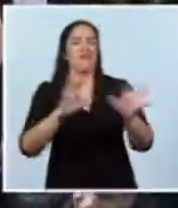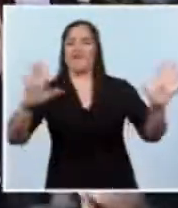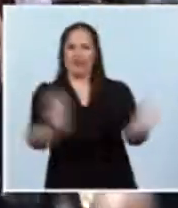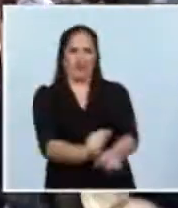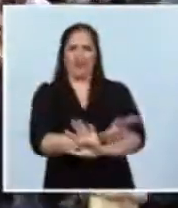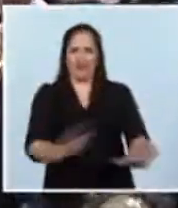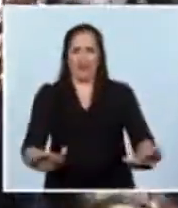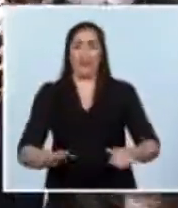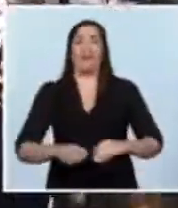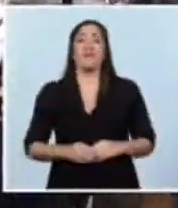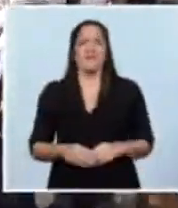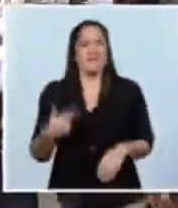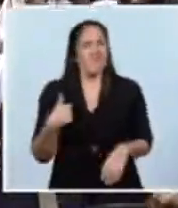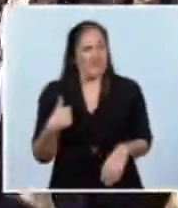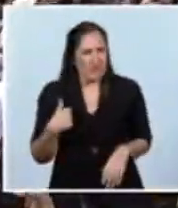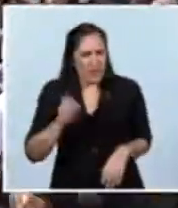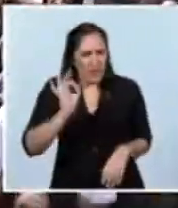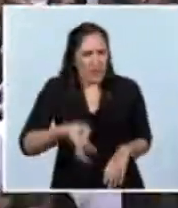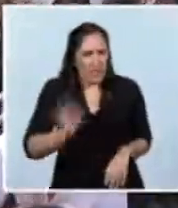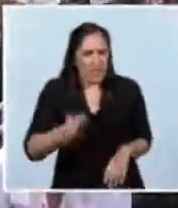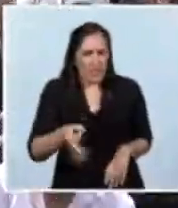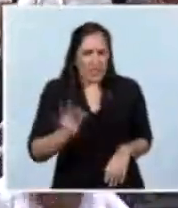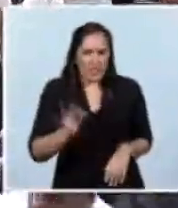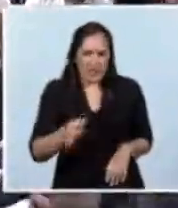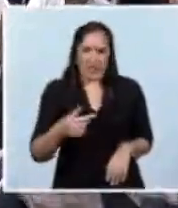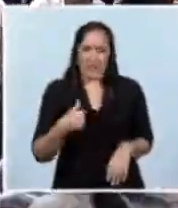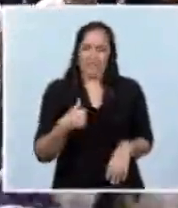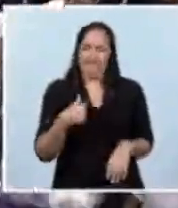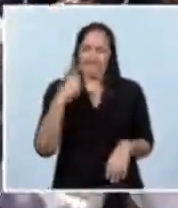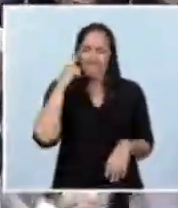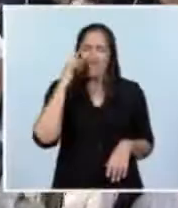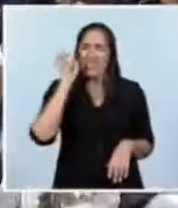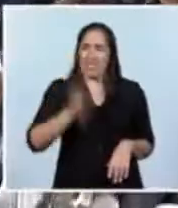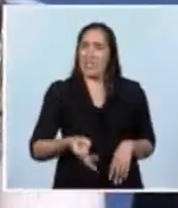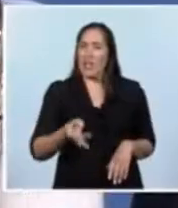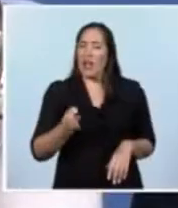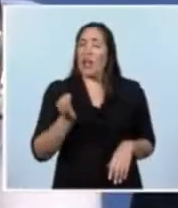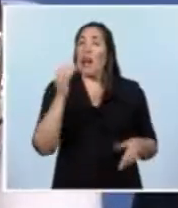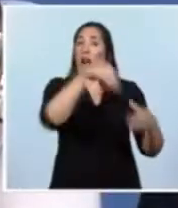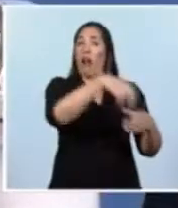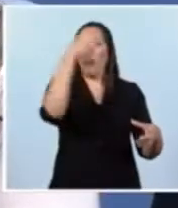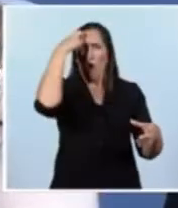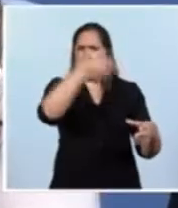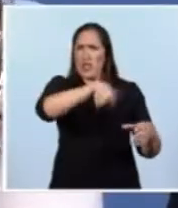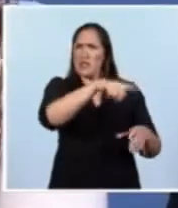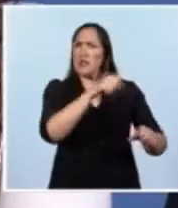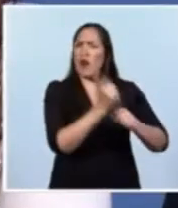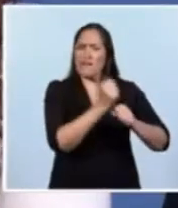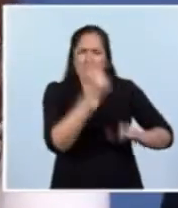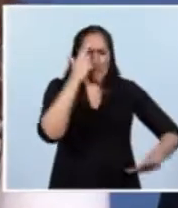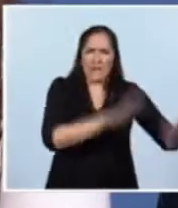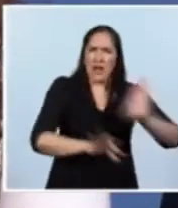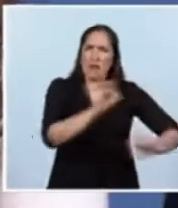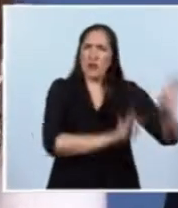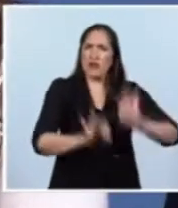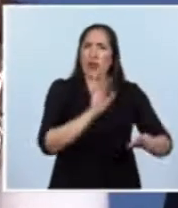Y como yo sé que muchos legisladores han trabajado en proyectos que están en